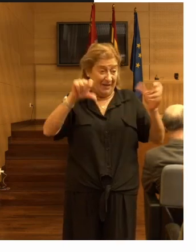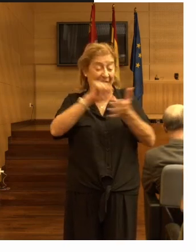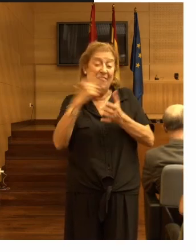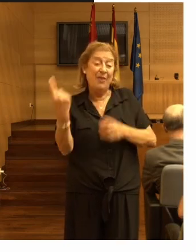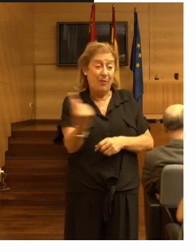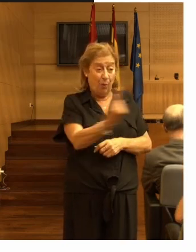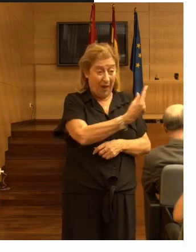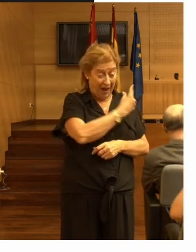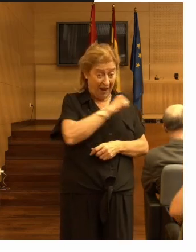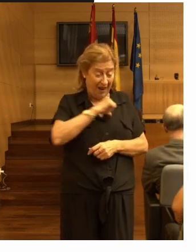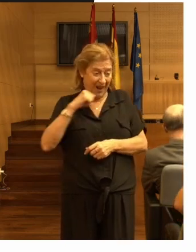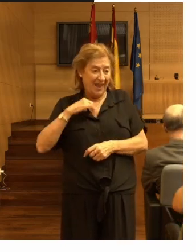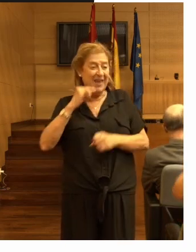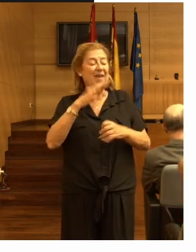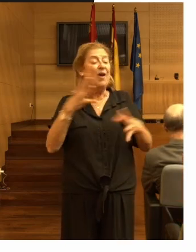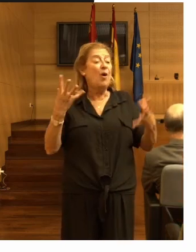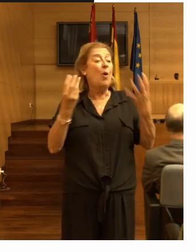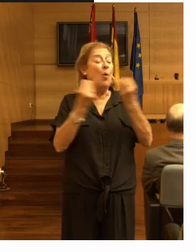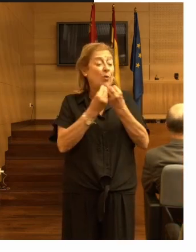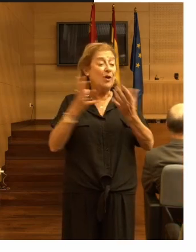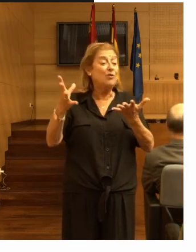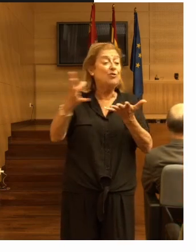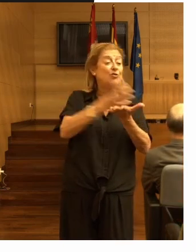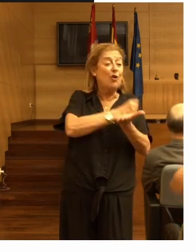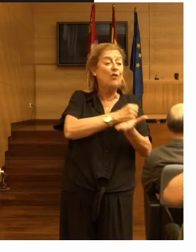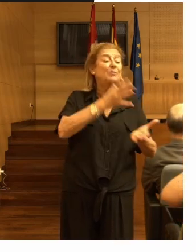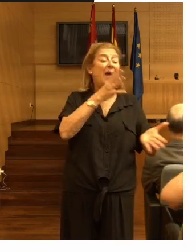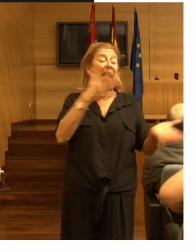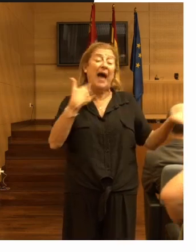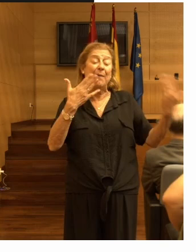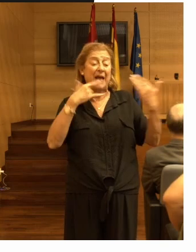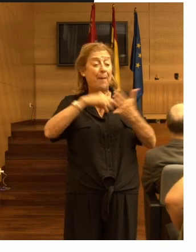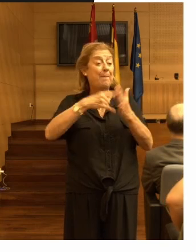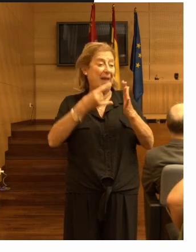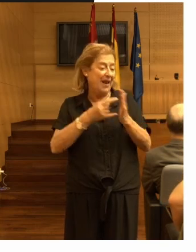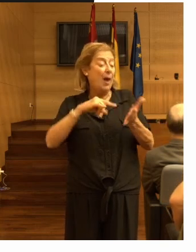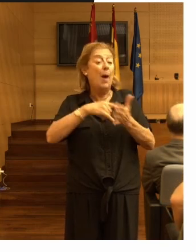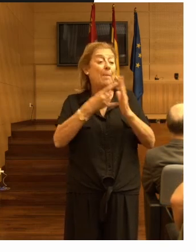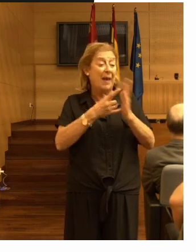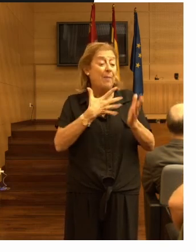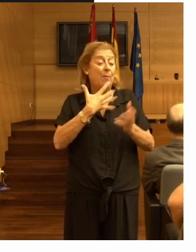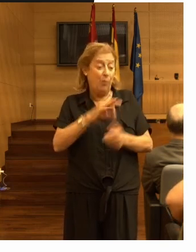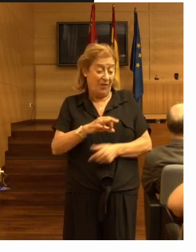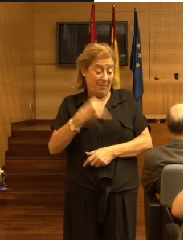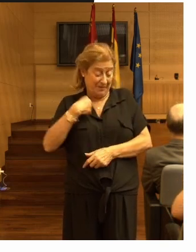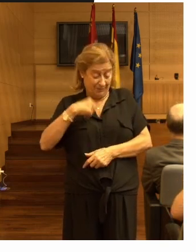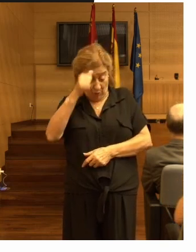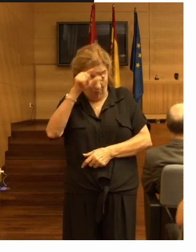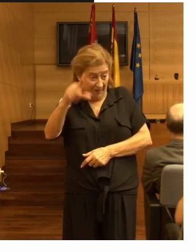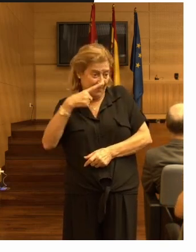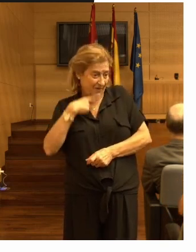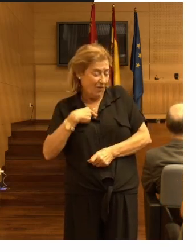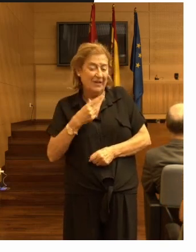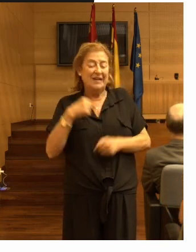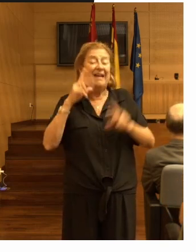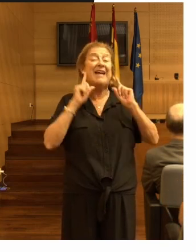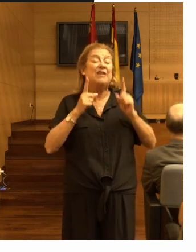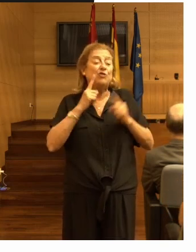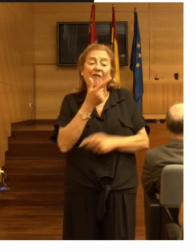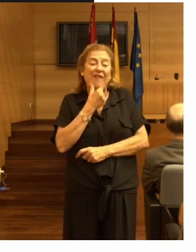individuales y juntándose todos para hablar del plan y el plan puede ser lo que nos ha dicho Clemens podemos empezar con los casos fáciles